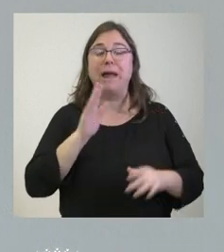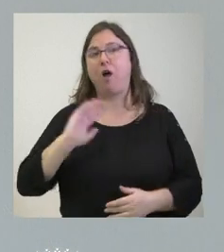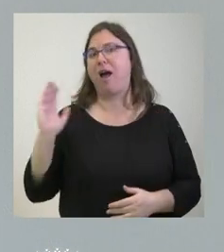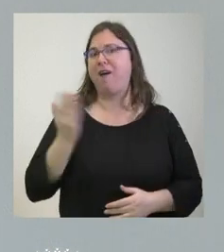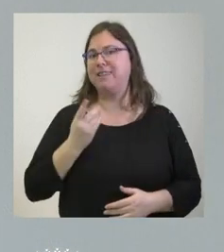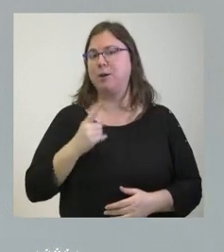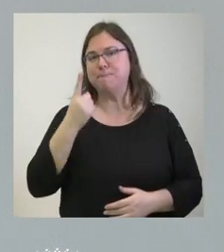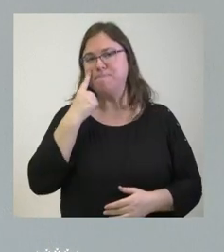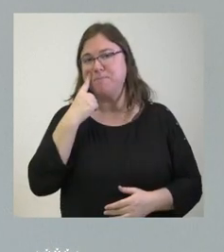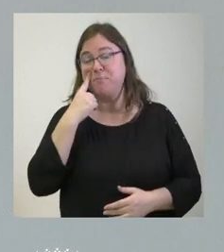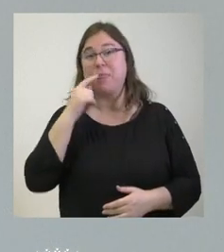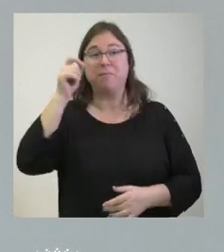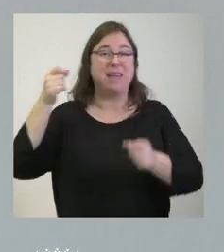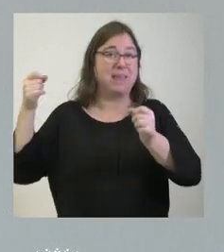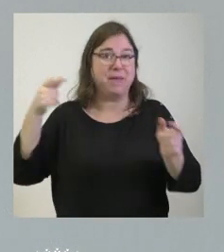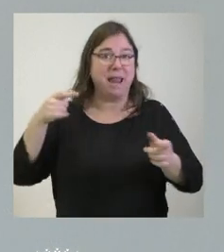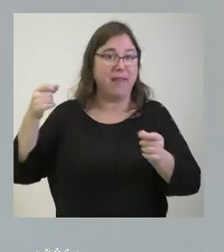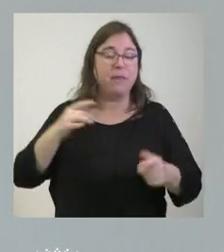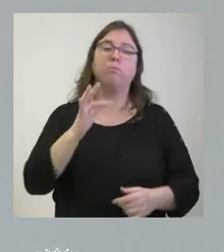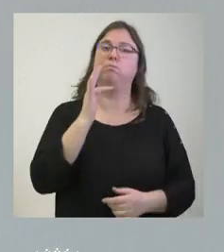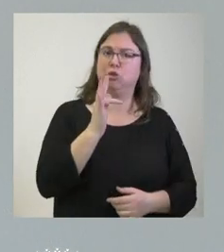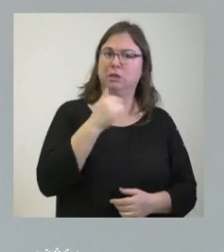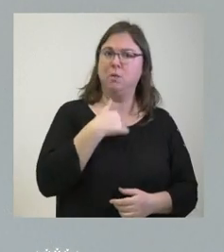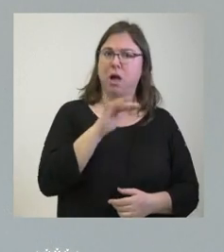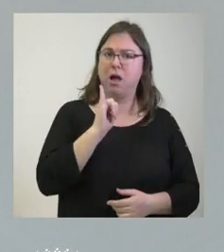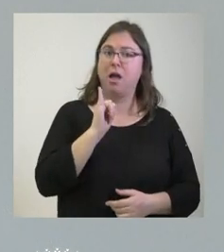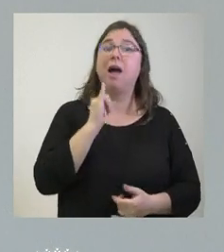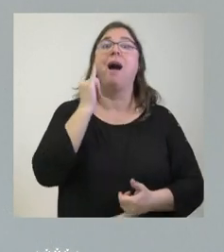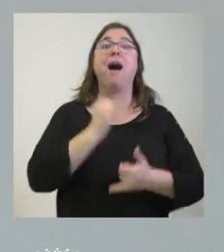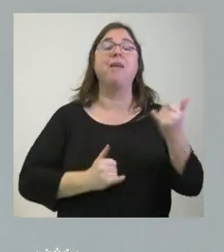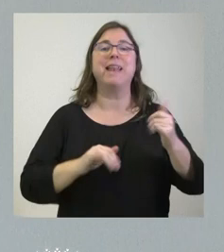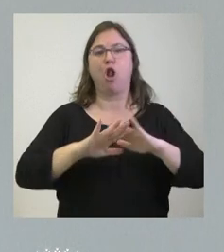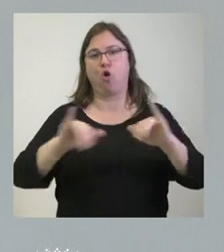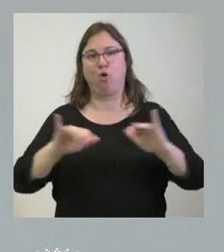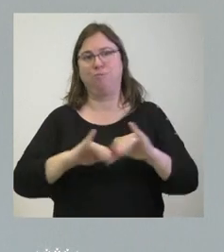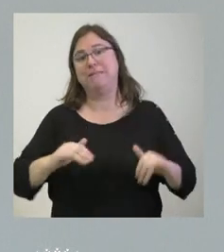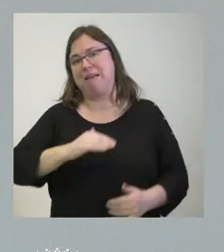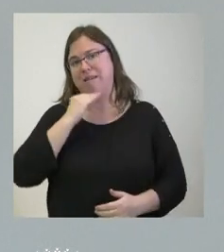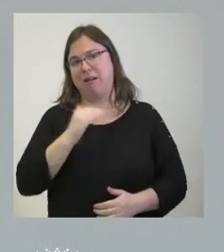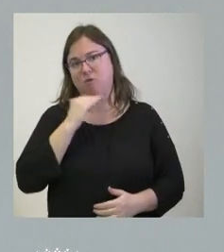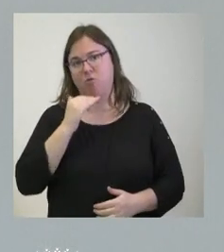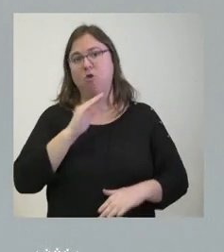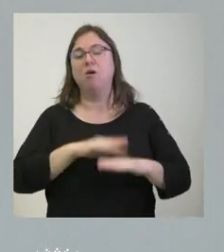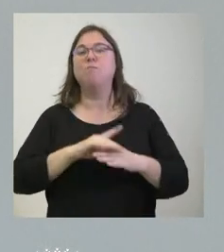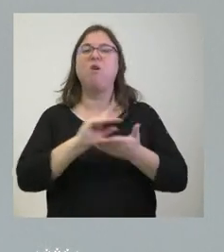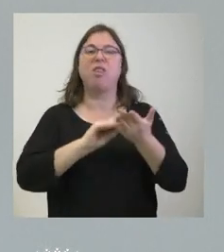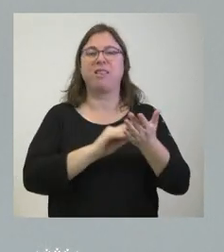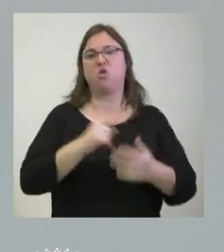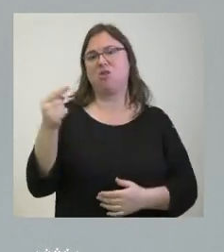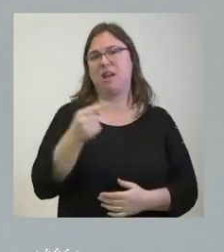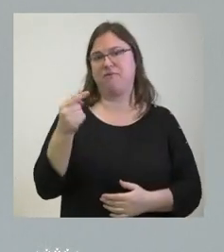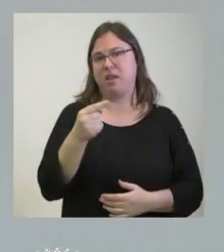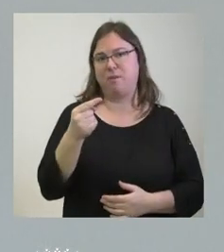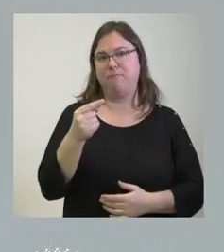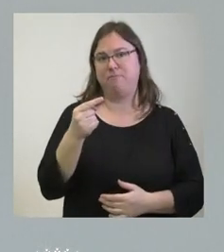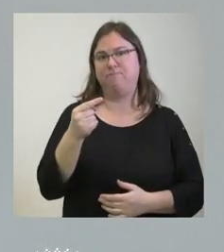que un saldo migratorio positivo como el que tenemos lo que está haciendo es compensar siquiera parcialmente el dato negativo desde el punto